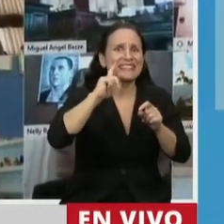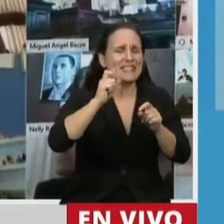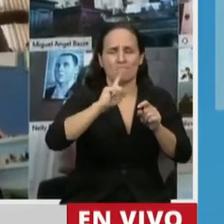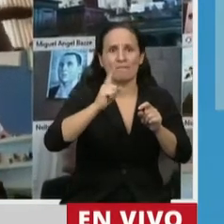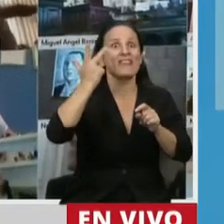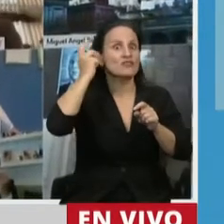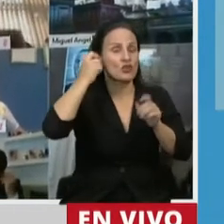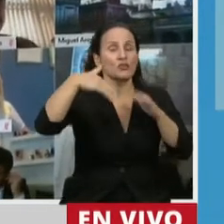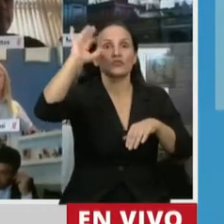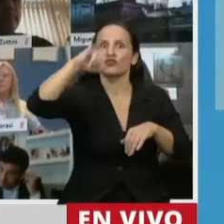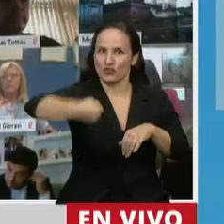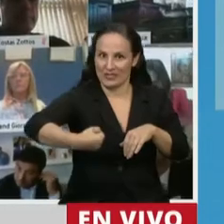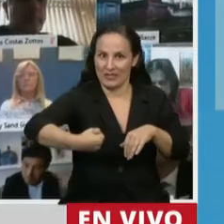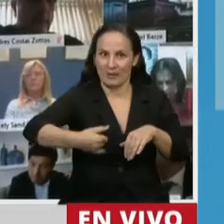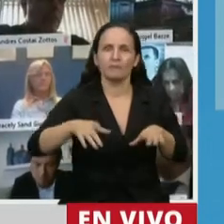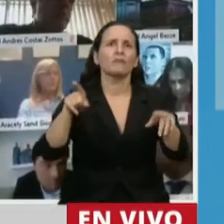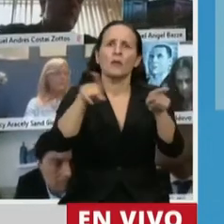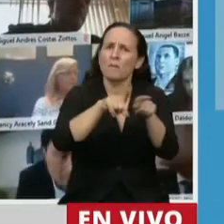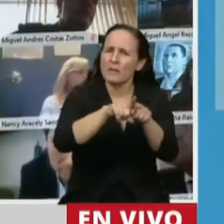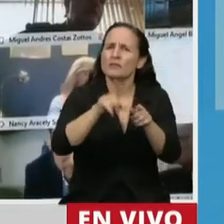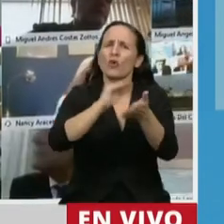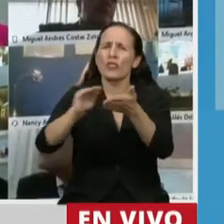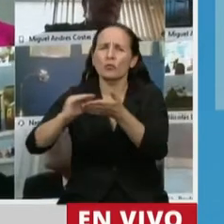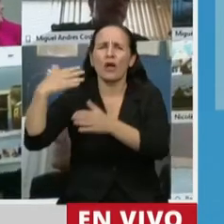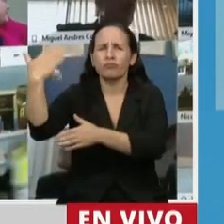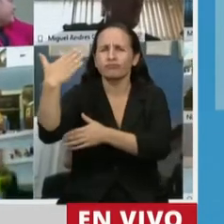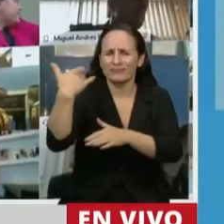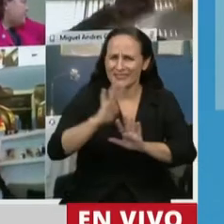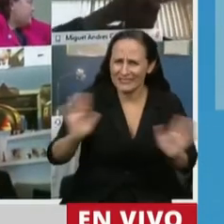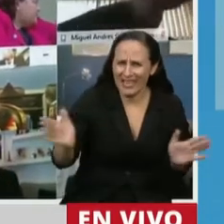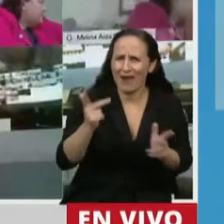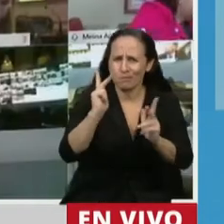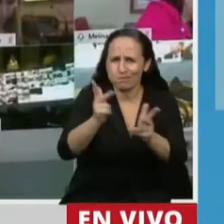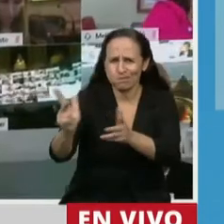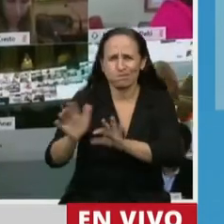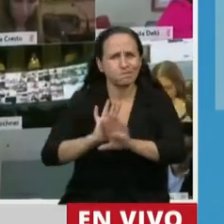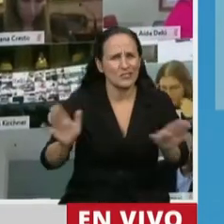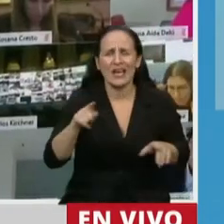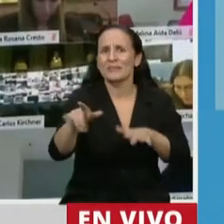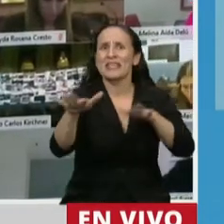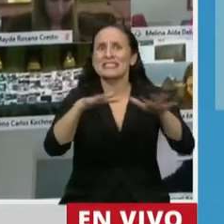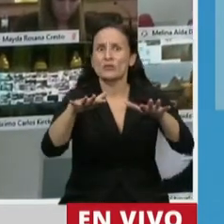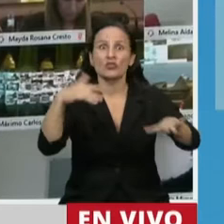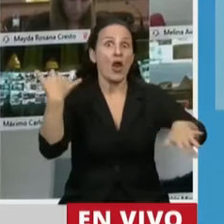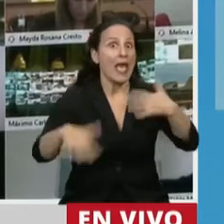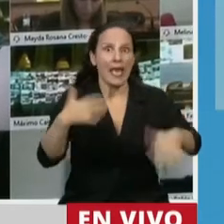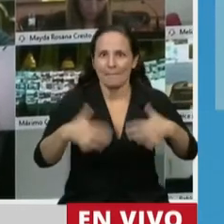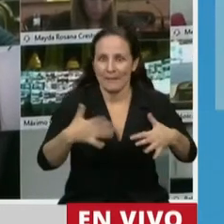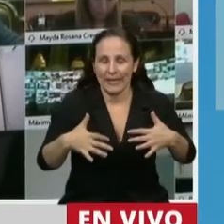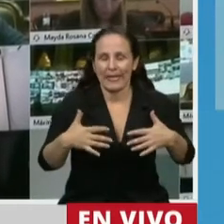evidente que, tal como dijeron todos los diputados y diputadas preopinantes, estamos ante una situación de emergencia y por eso